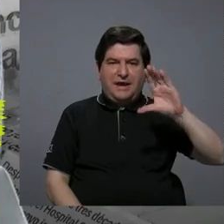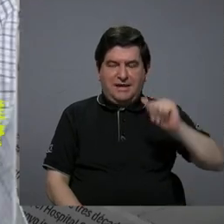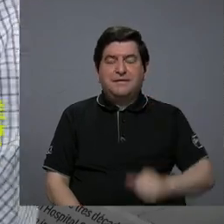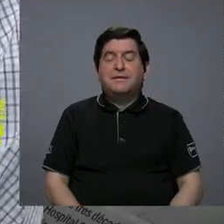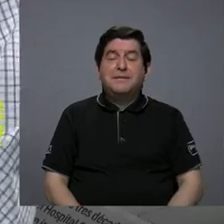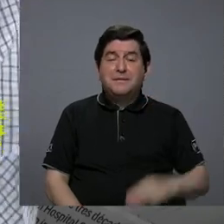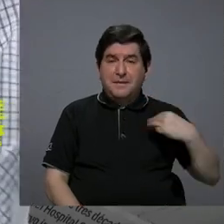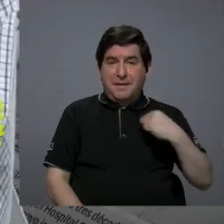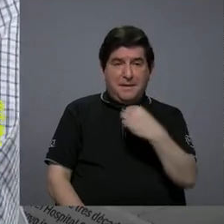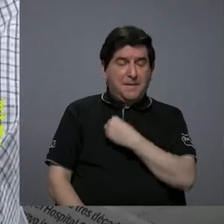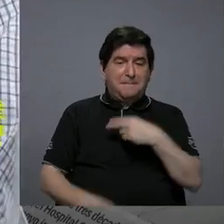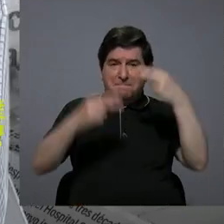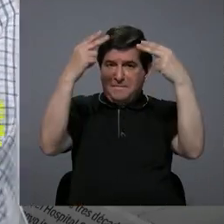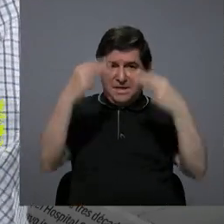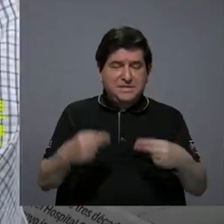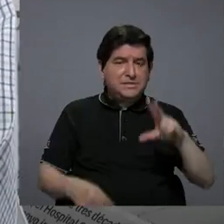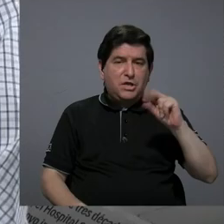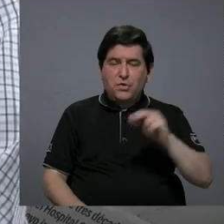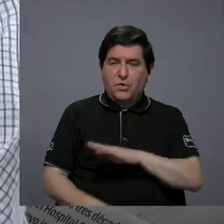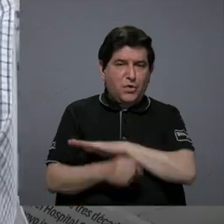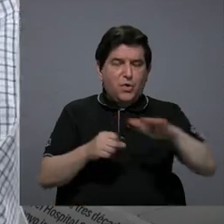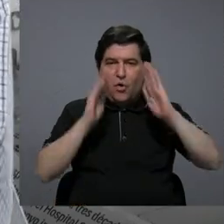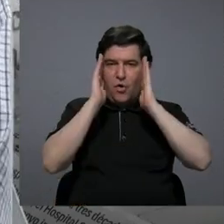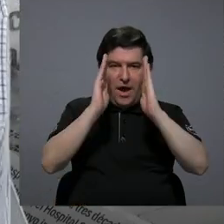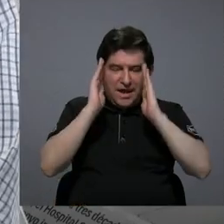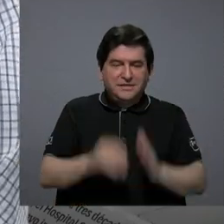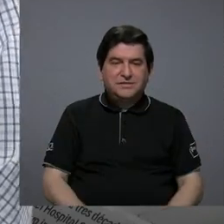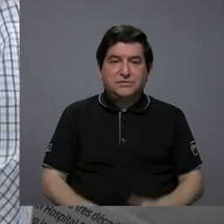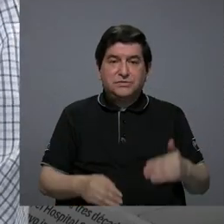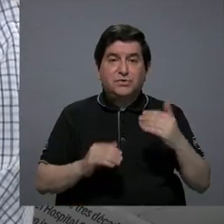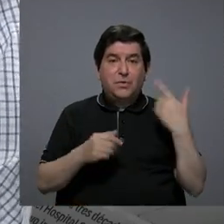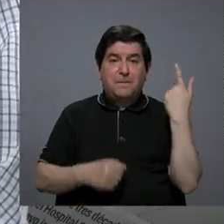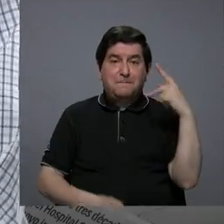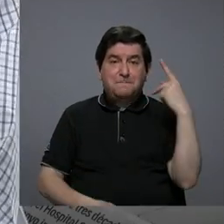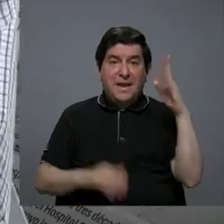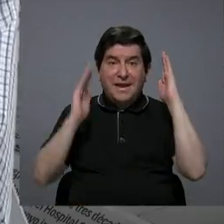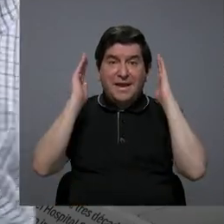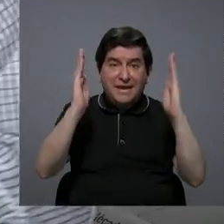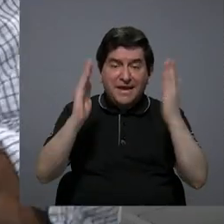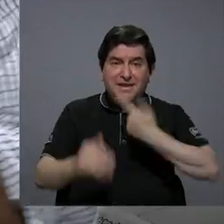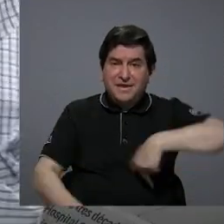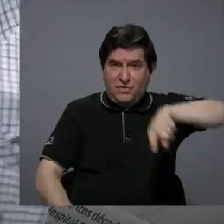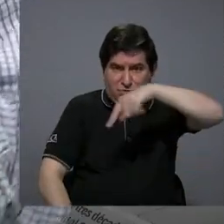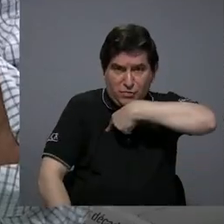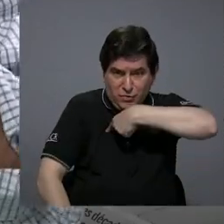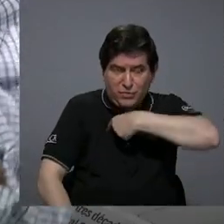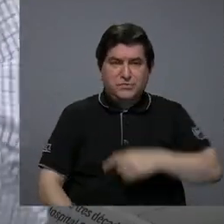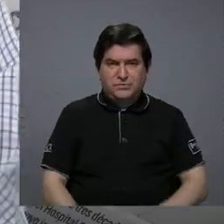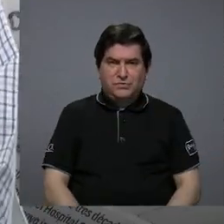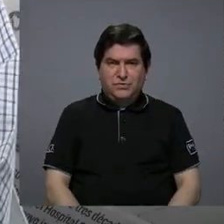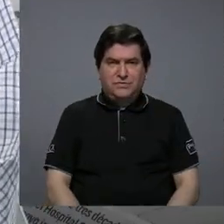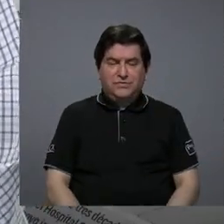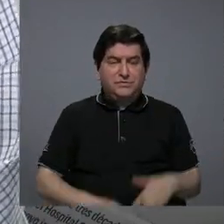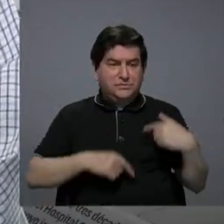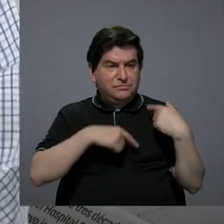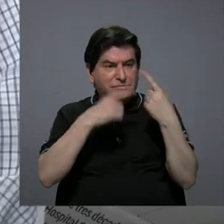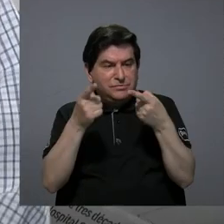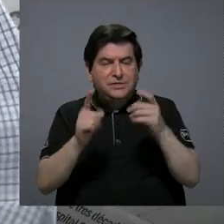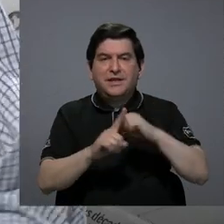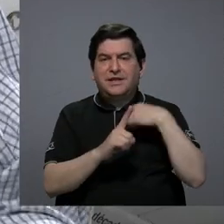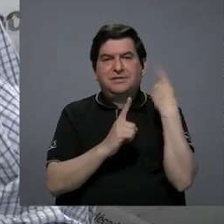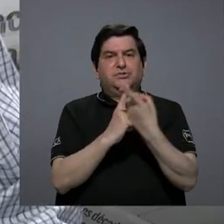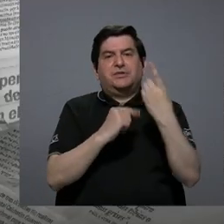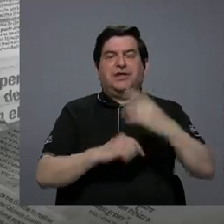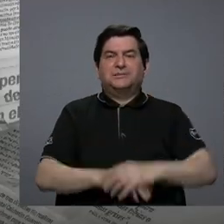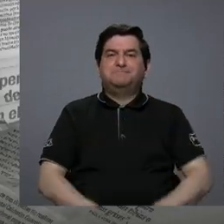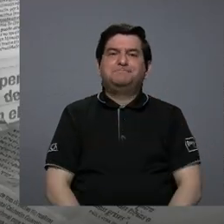Hacienda están prestando suficiente atención a este enorme riesgo en que nos están llevando como sociedad.